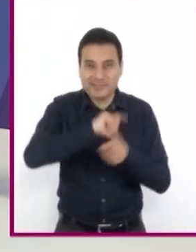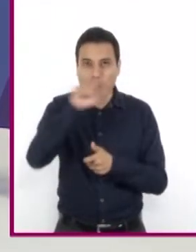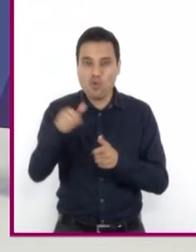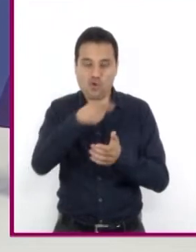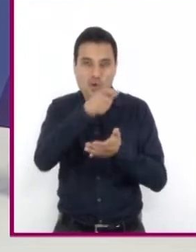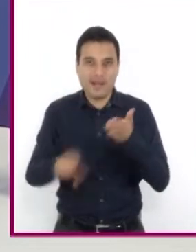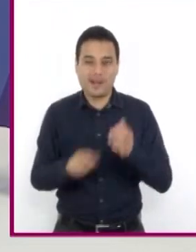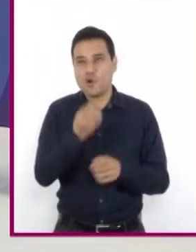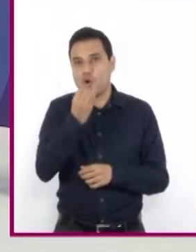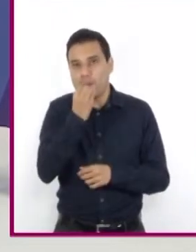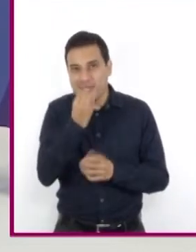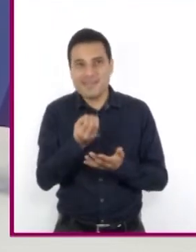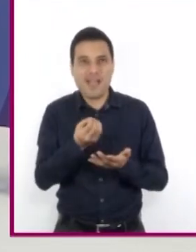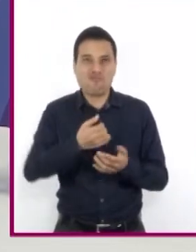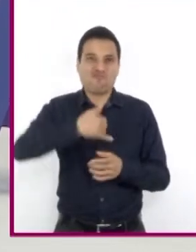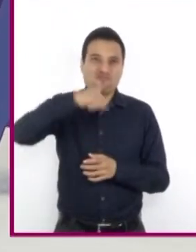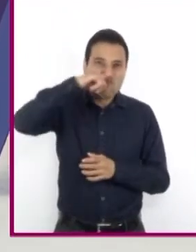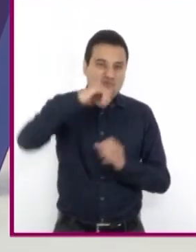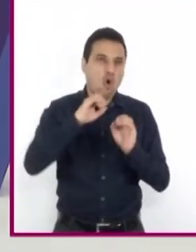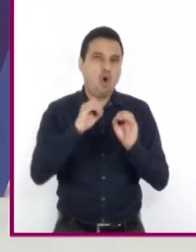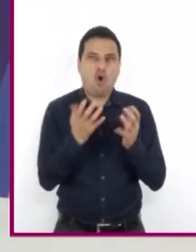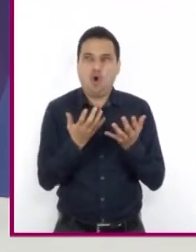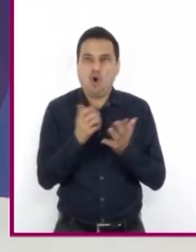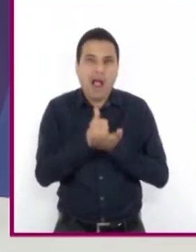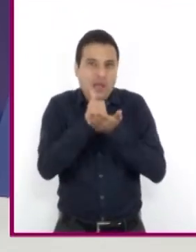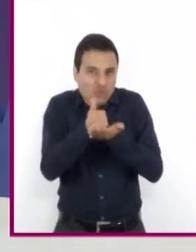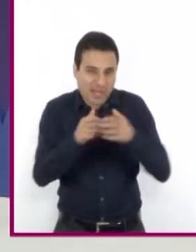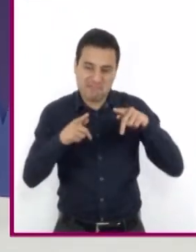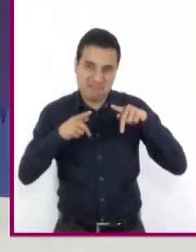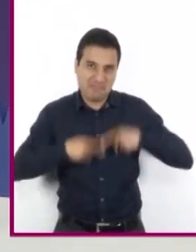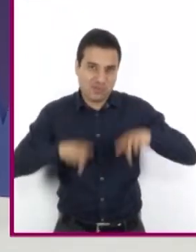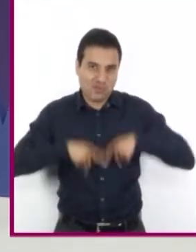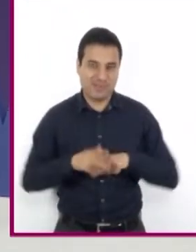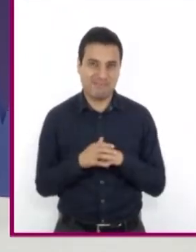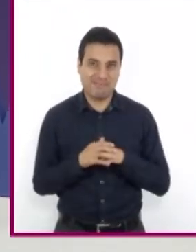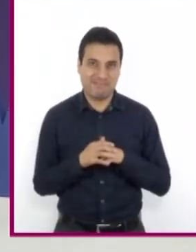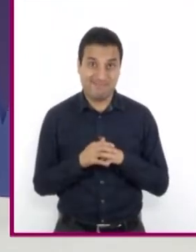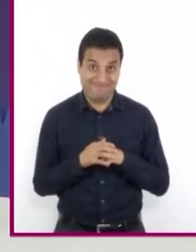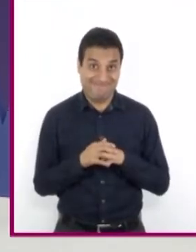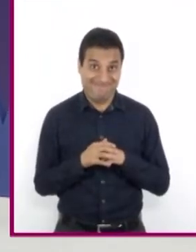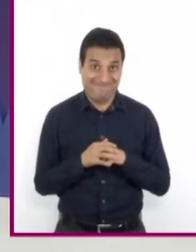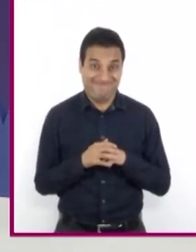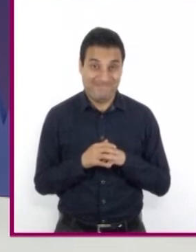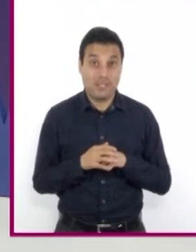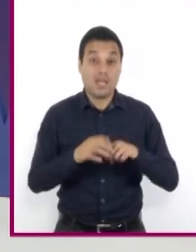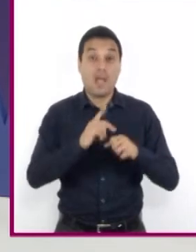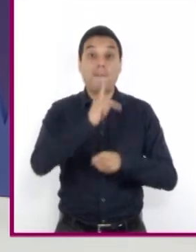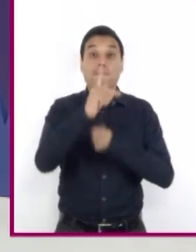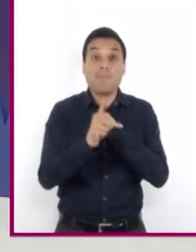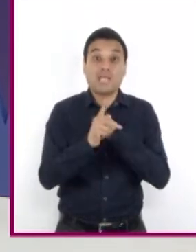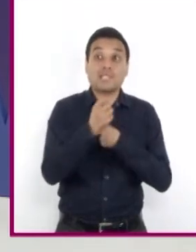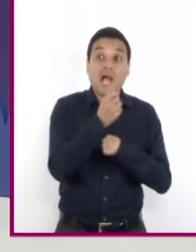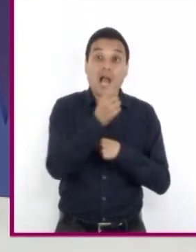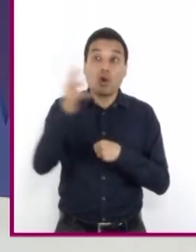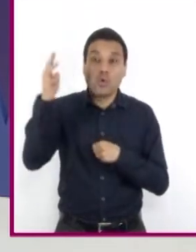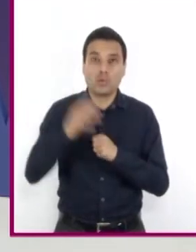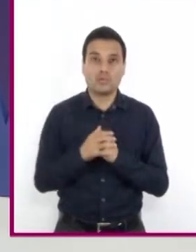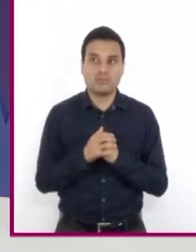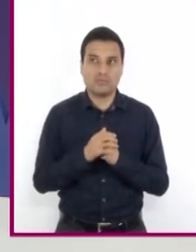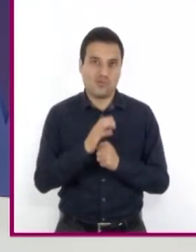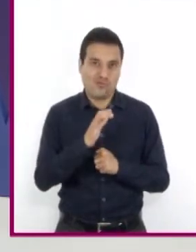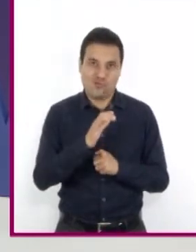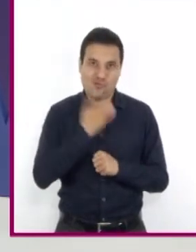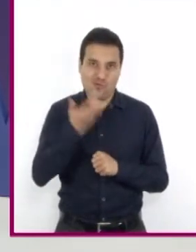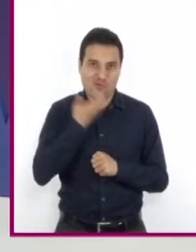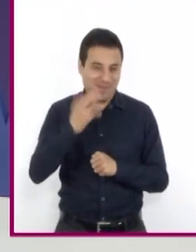es comida o bebida o para ayudar a alguien. Aunque puede ser que para algunos países no forme parte de su